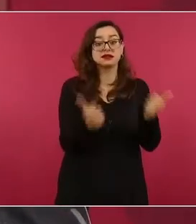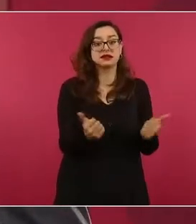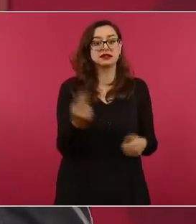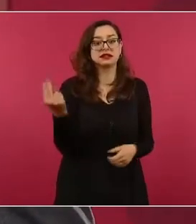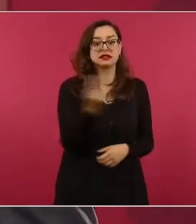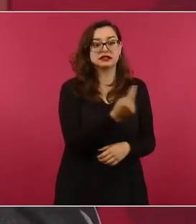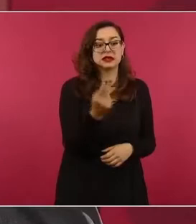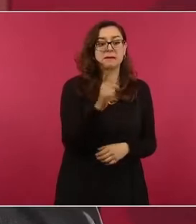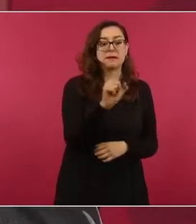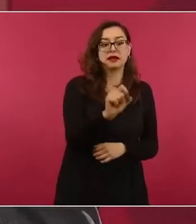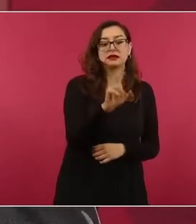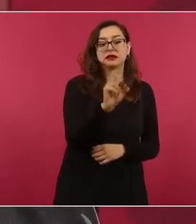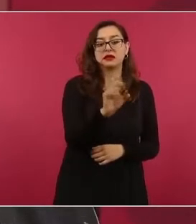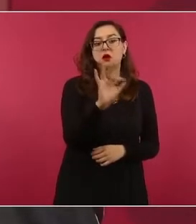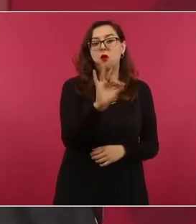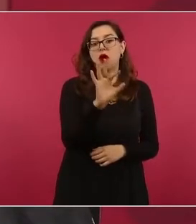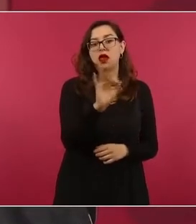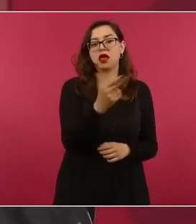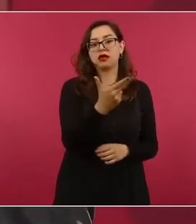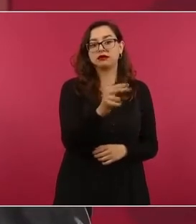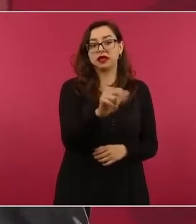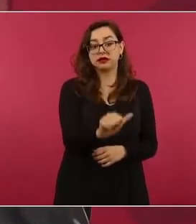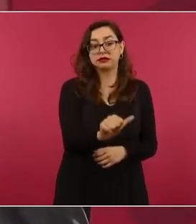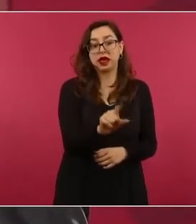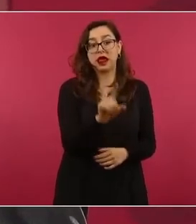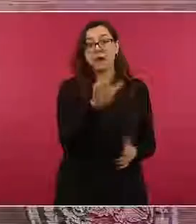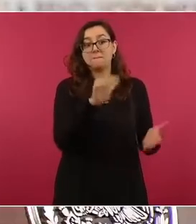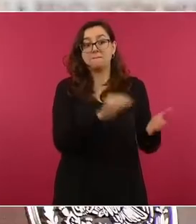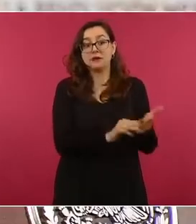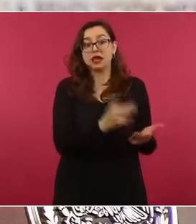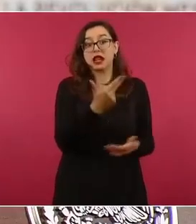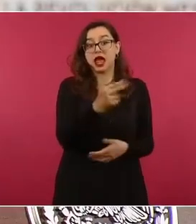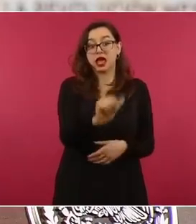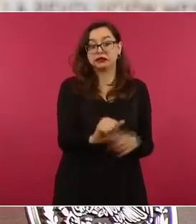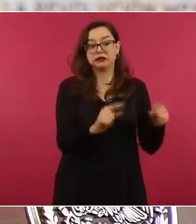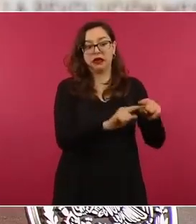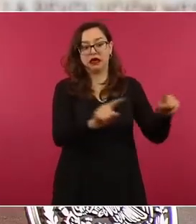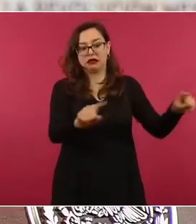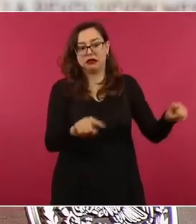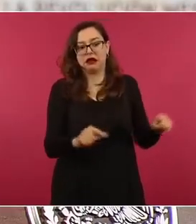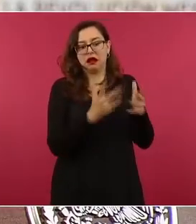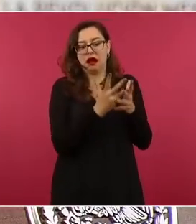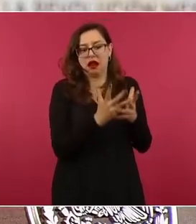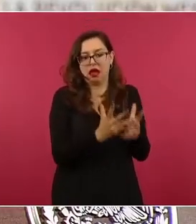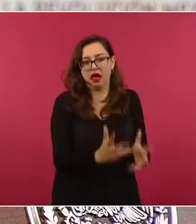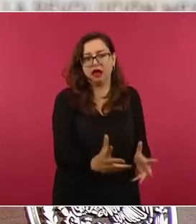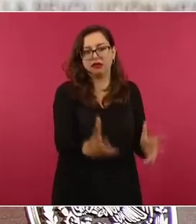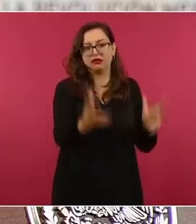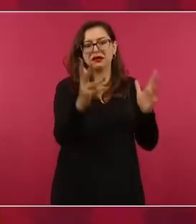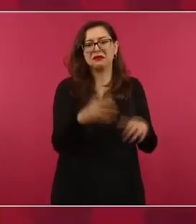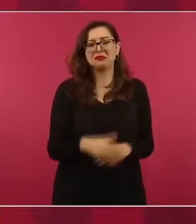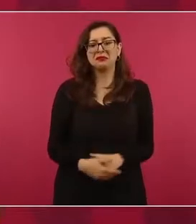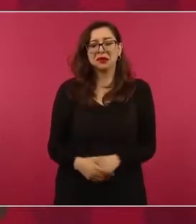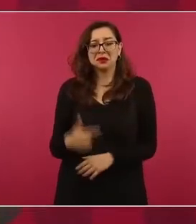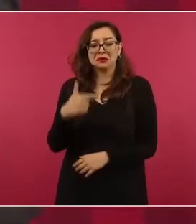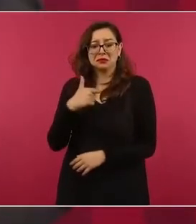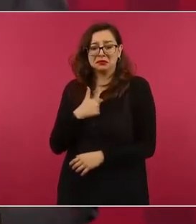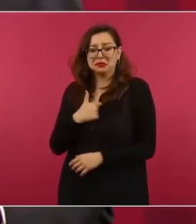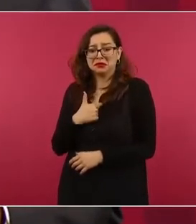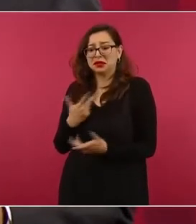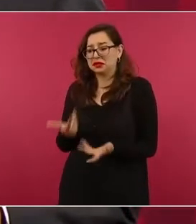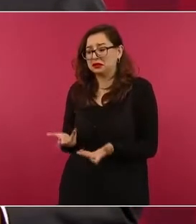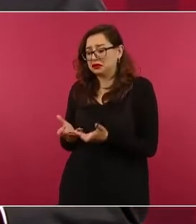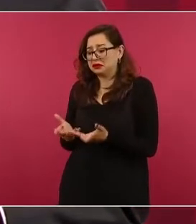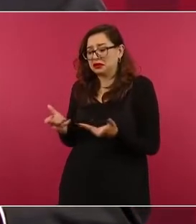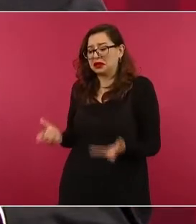hectáreas y pueden ser hasta mil hectáreas. Yo tengo 13